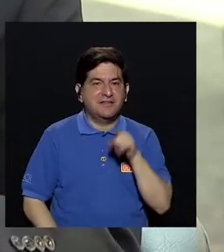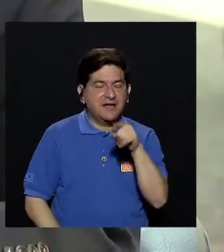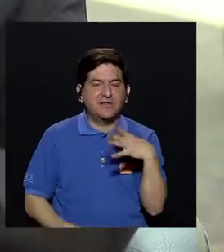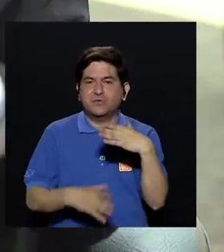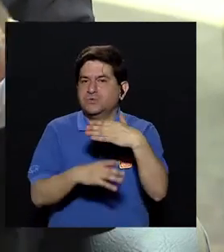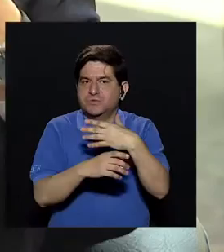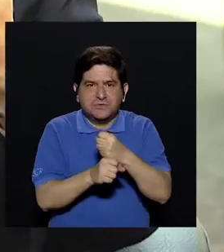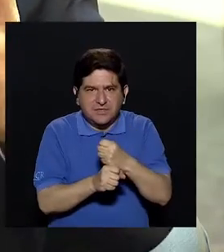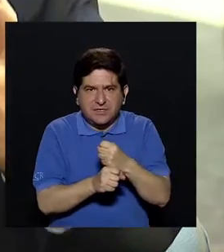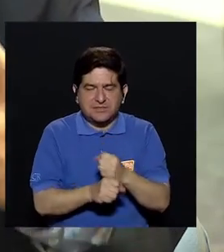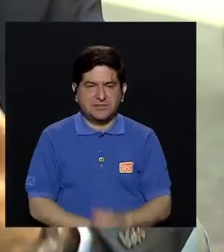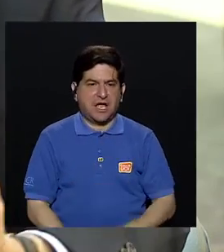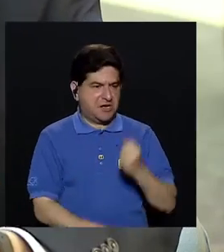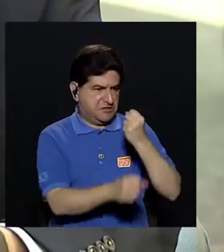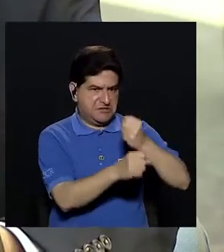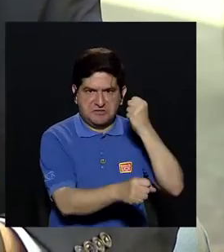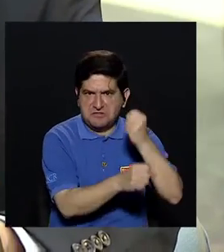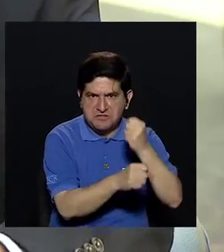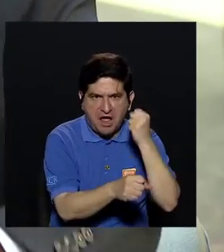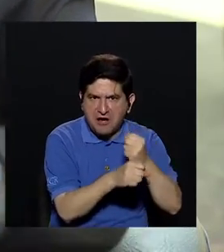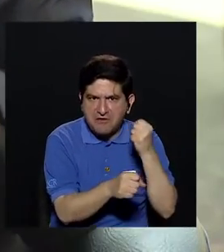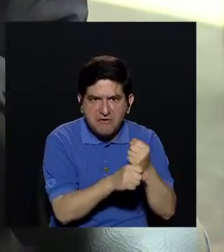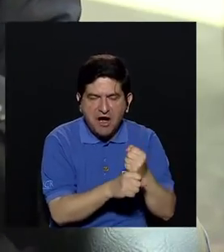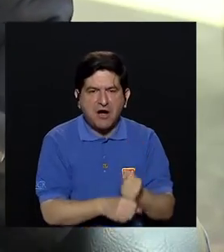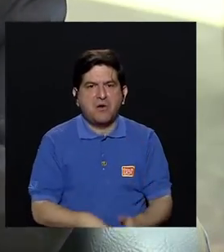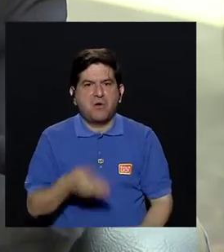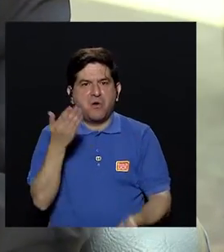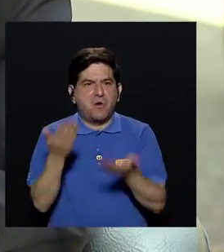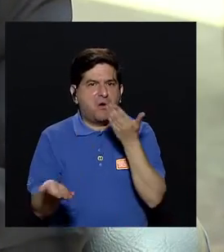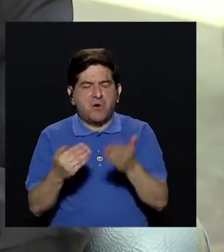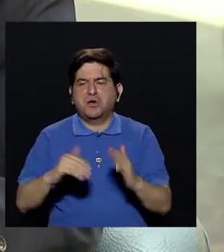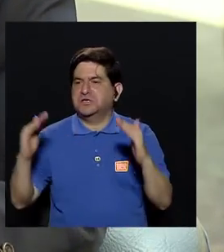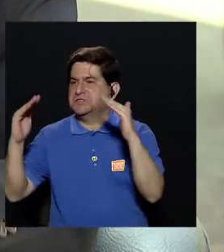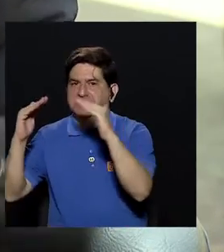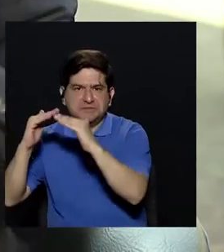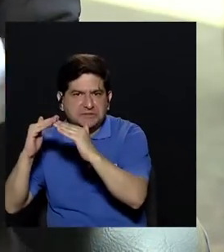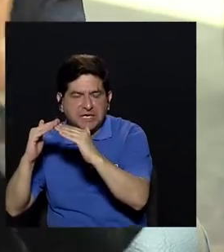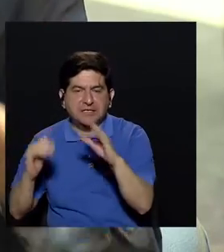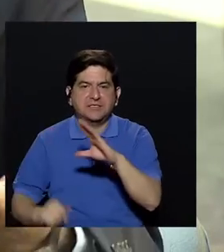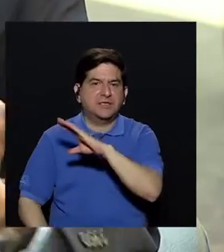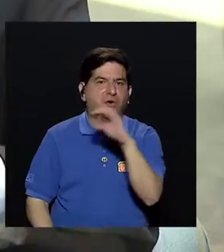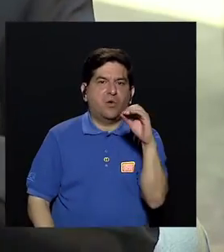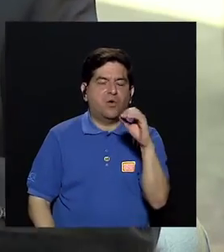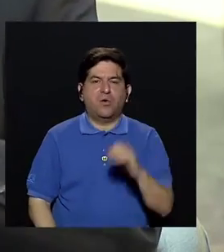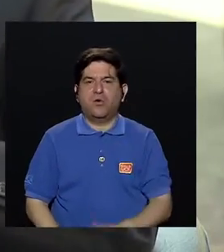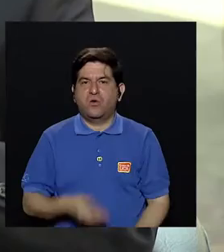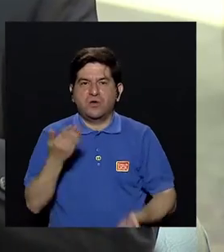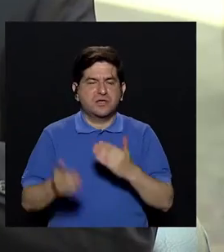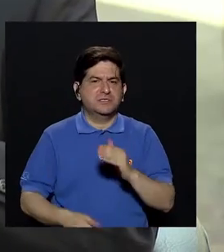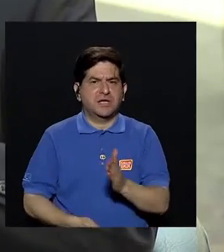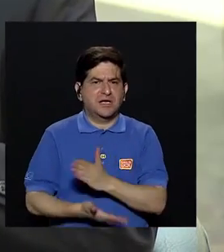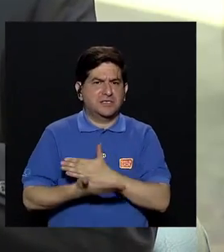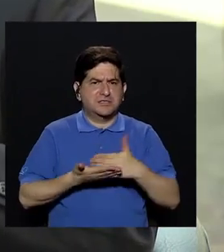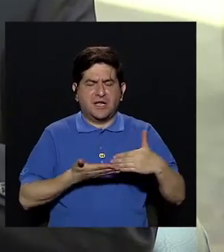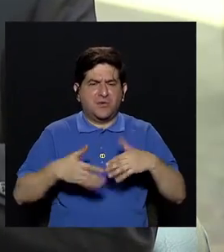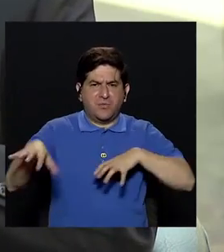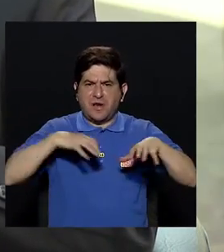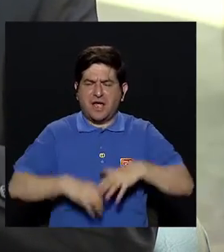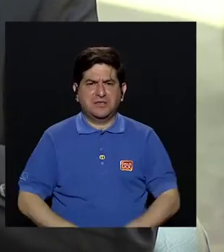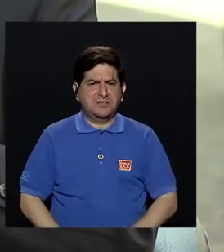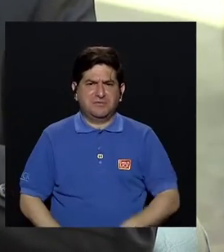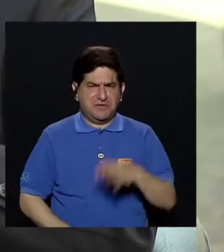haga, ya sea en su trabajo en el campo, en su trabajo en la casa o hasta el trabajo más sofisticado.